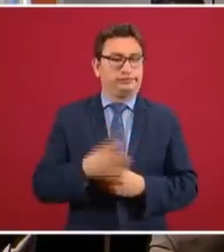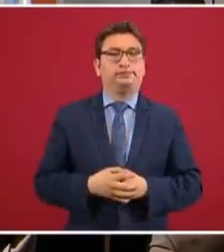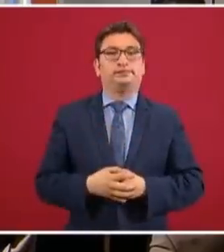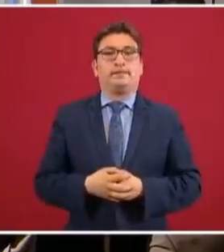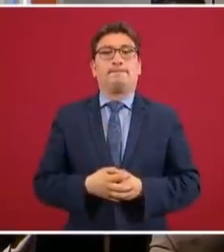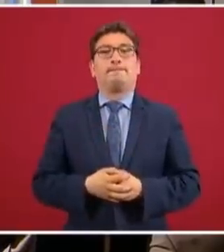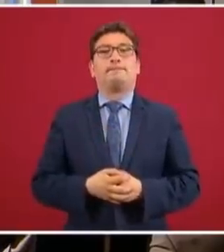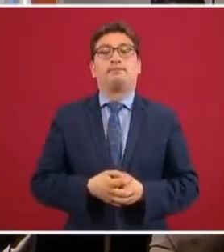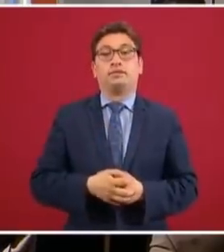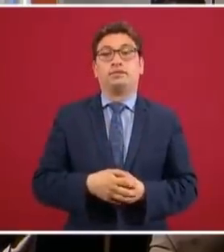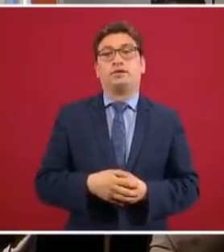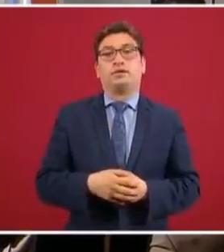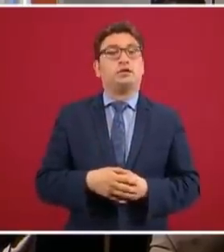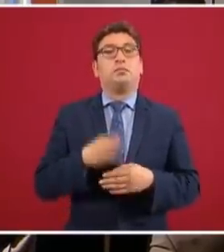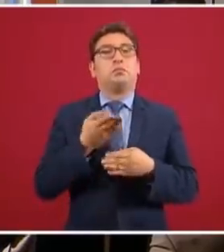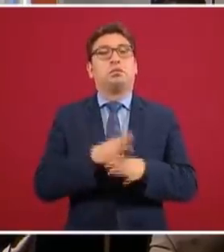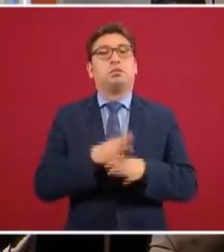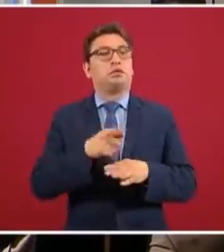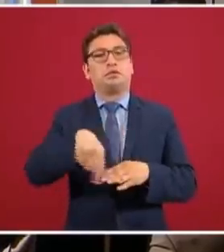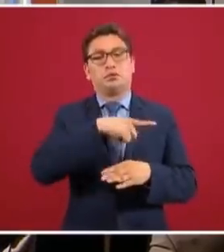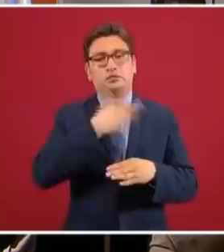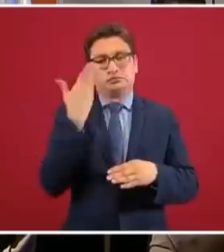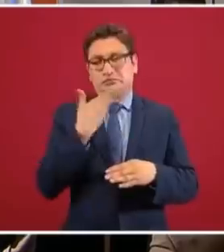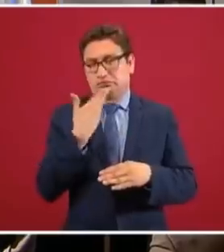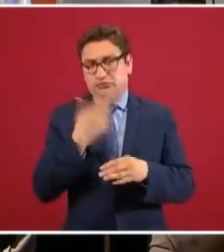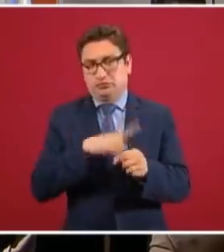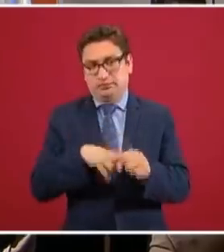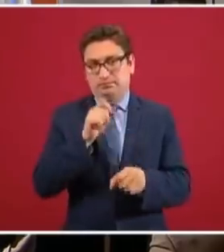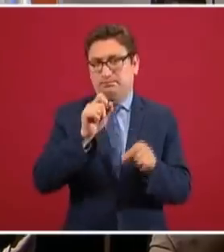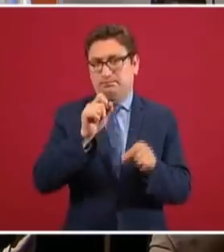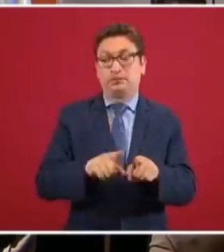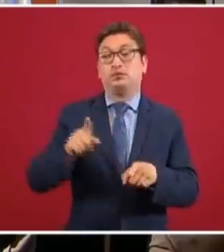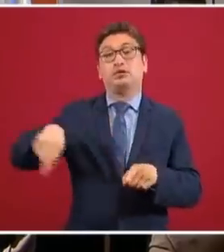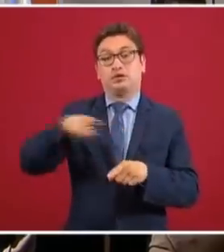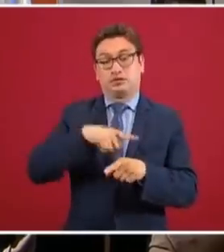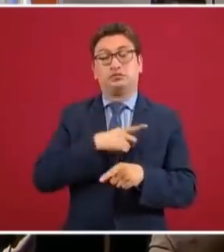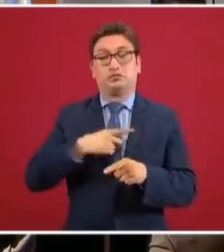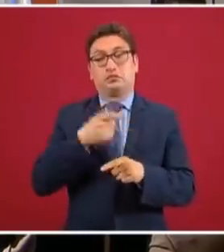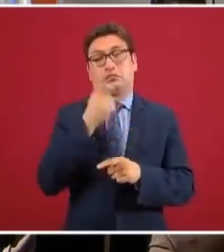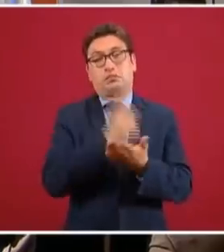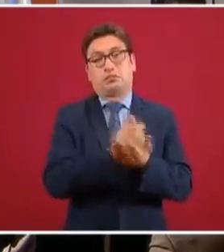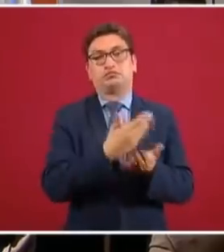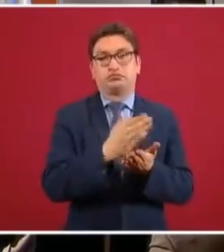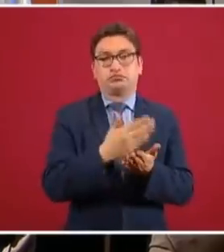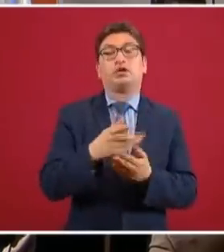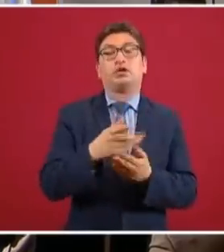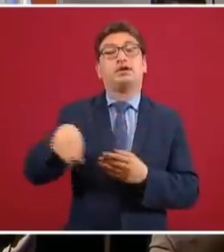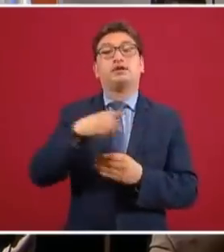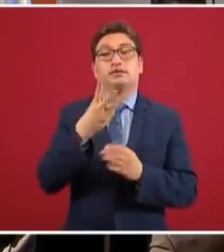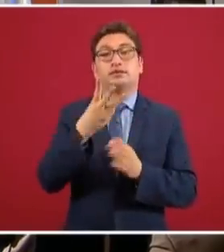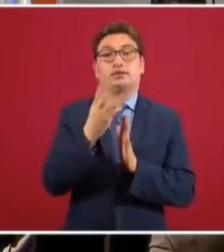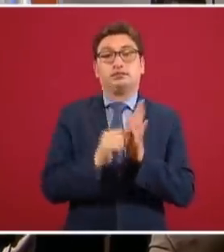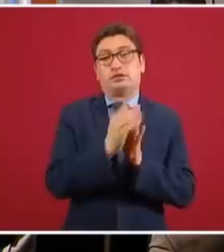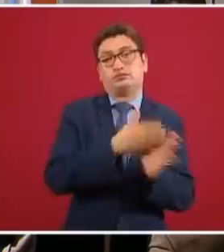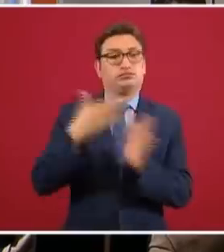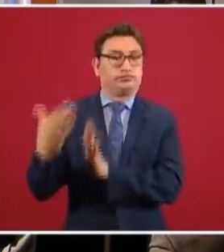en cualquier banca comercial y ahí es donde tendrán que hacerlo. Insisto, después de tres meses no